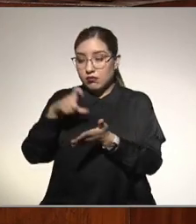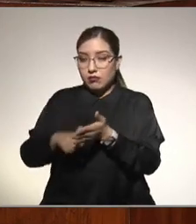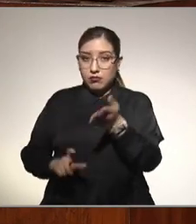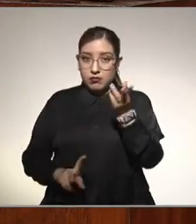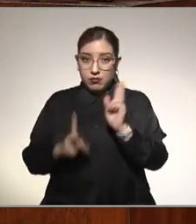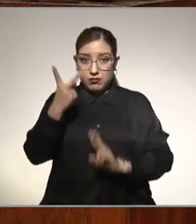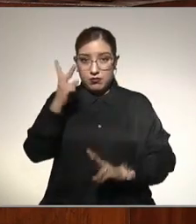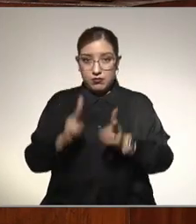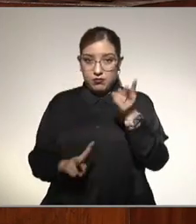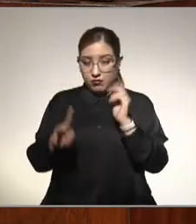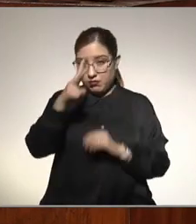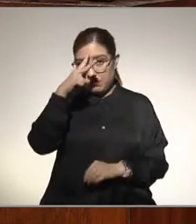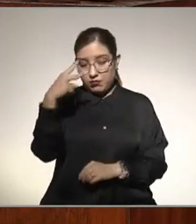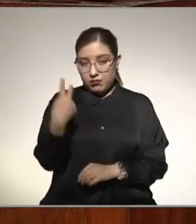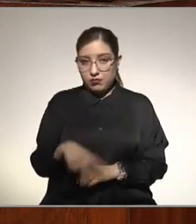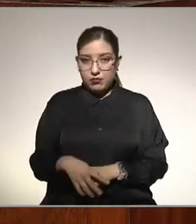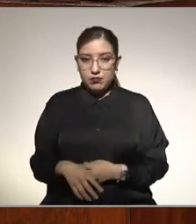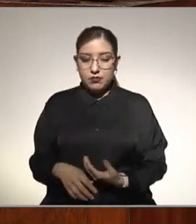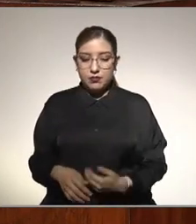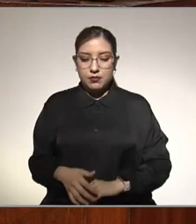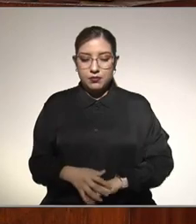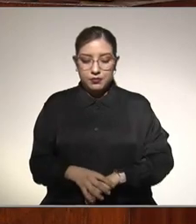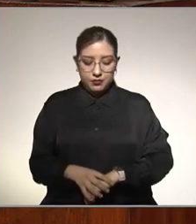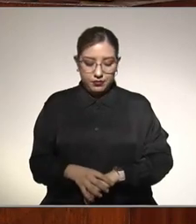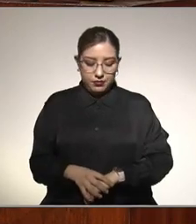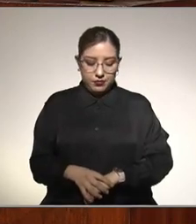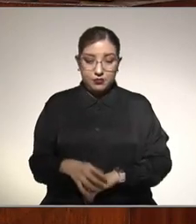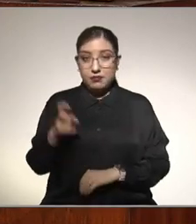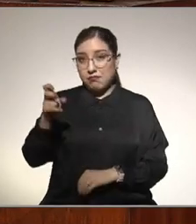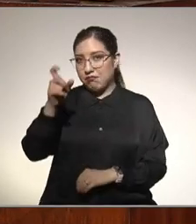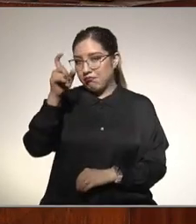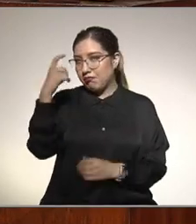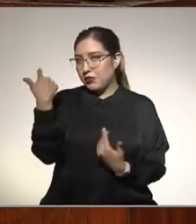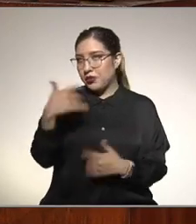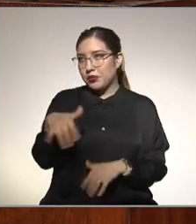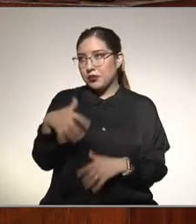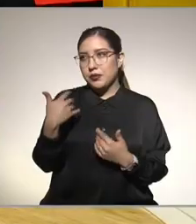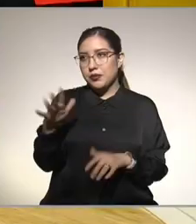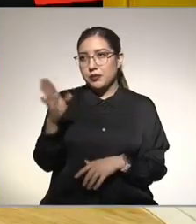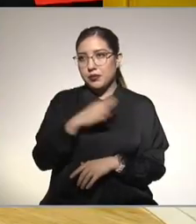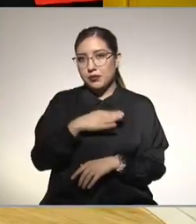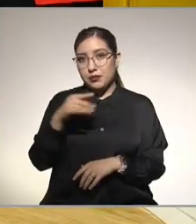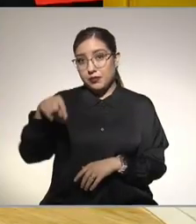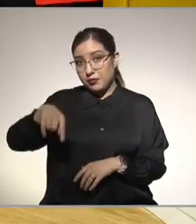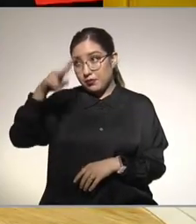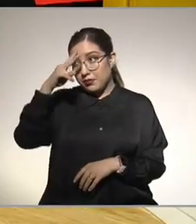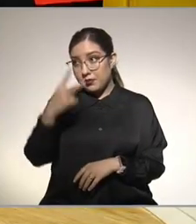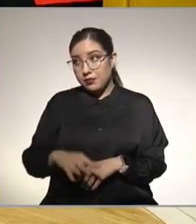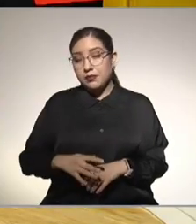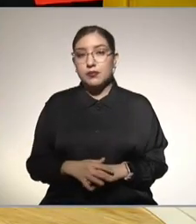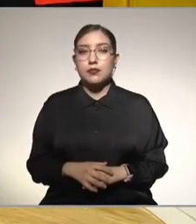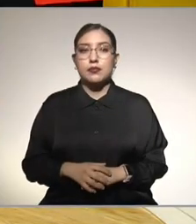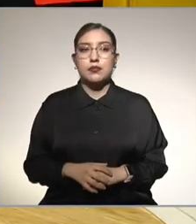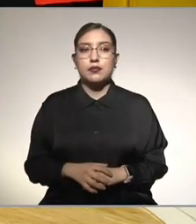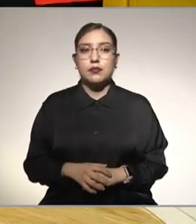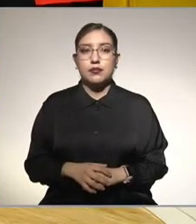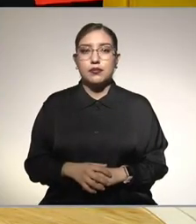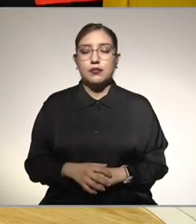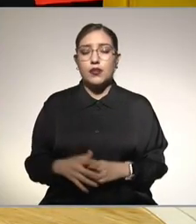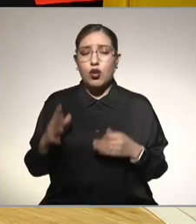que tenemos en México esa es una ventaja que tenemos en este país y que es una joya las